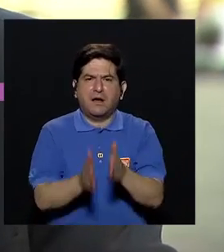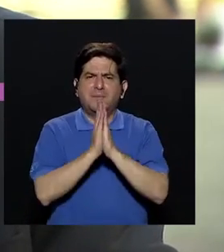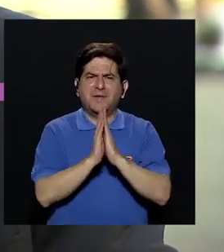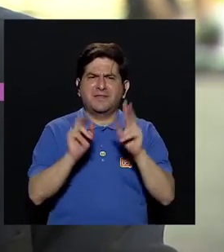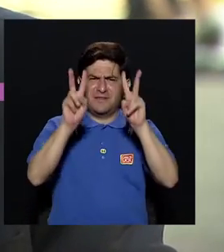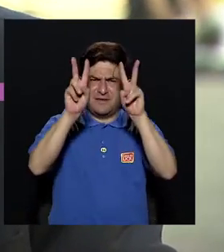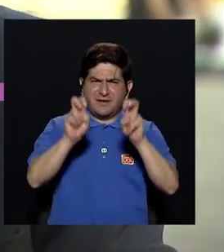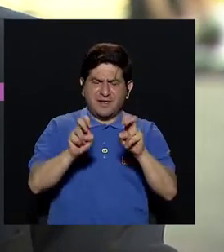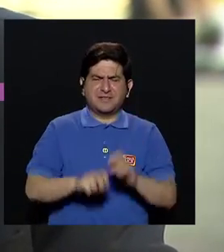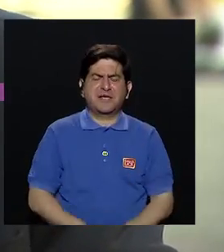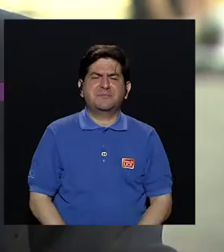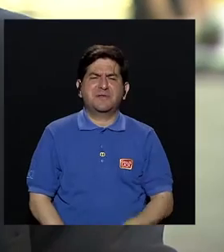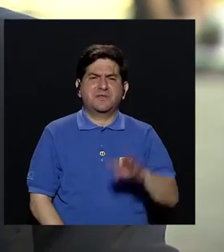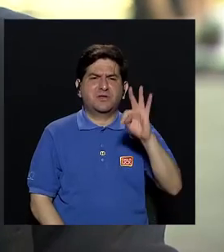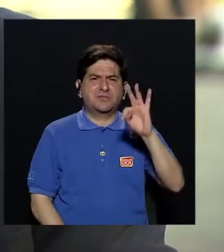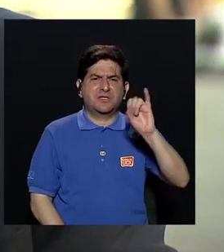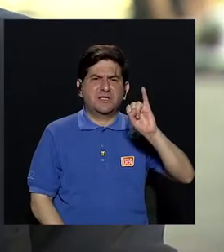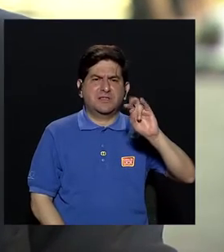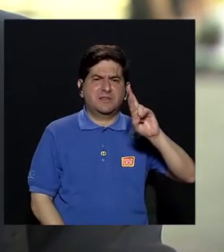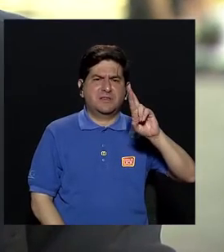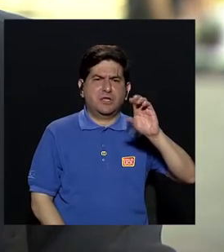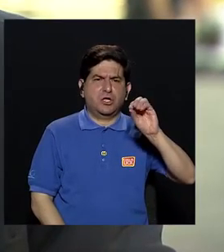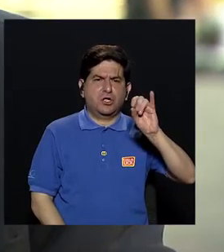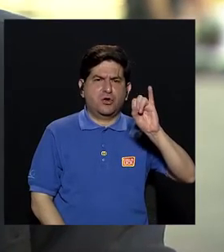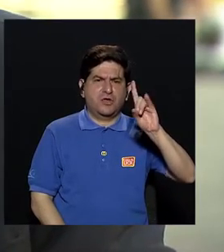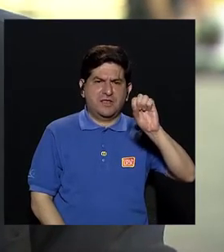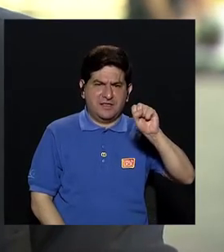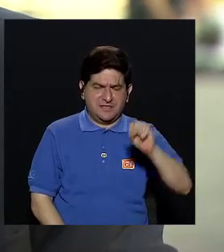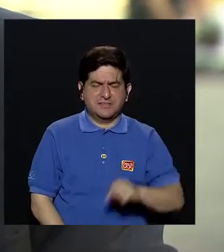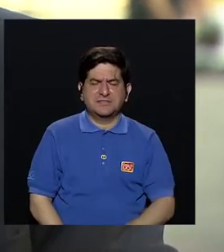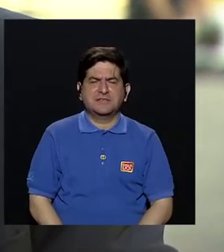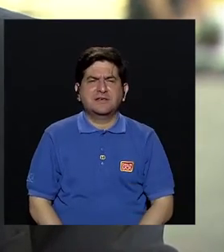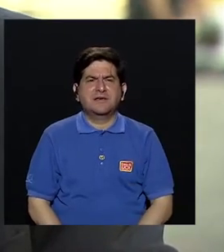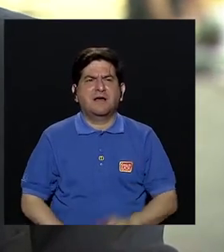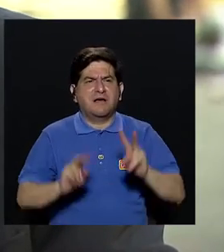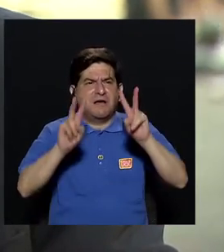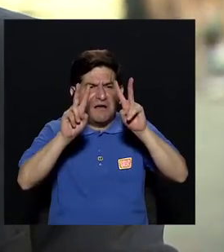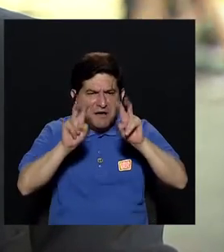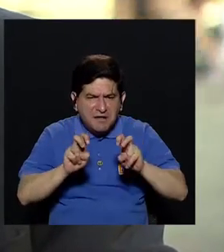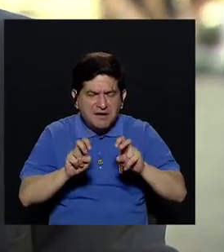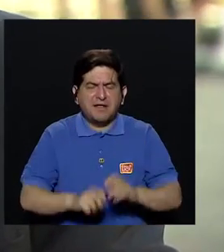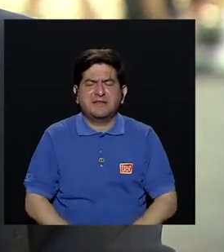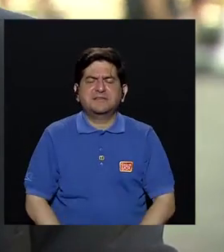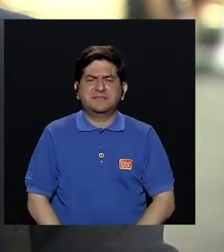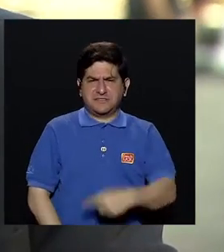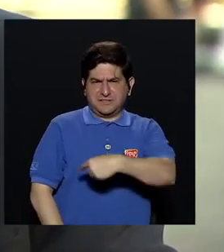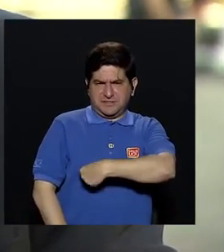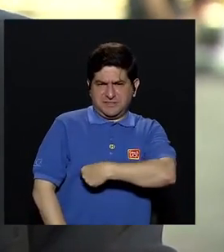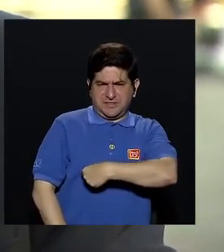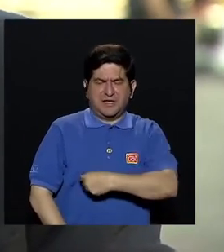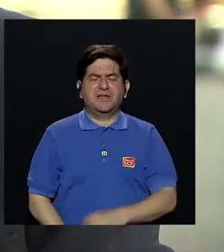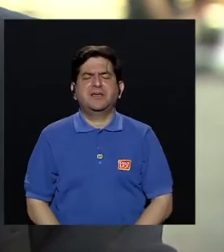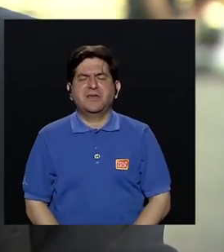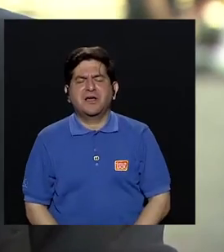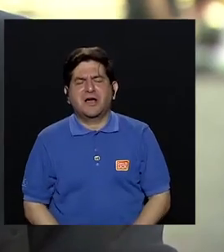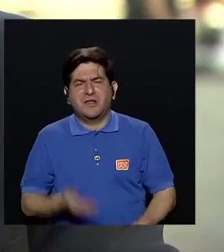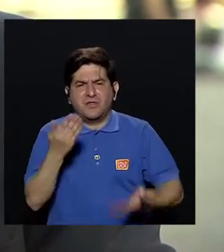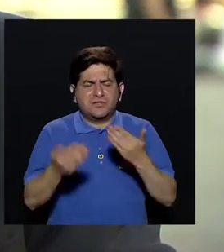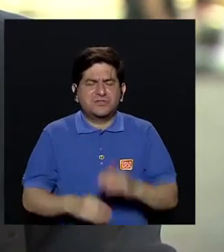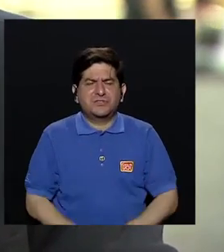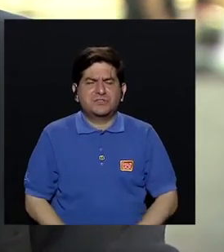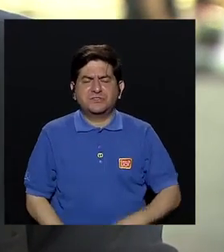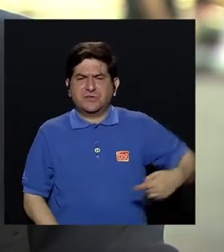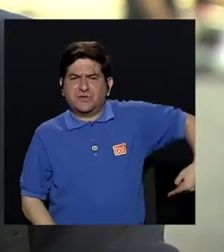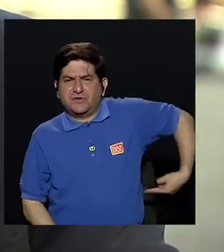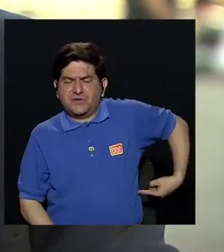pedimos exámenes de la tiroides, exámenes del hígado, de los riñones, un